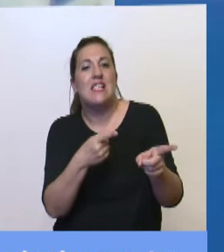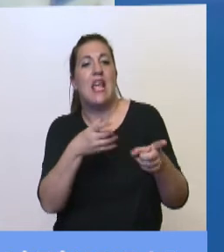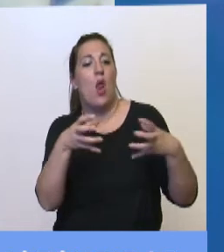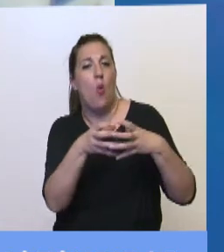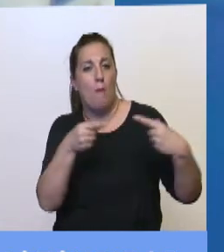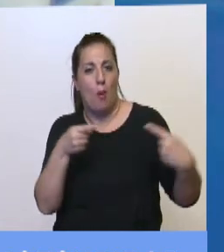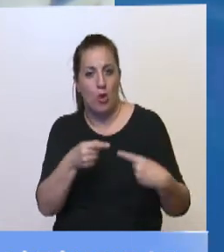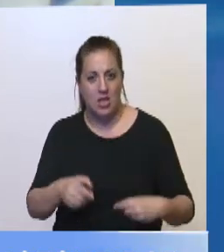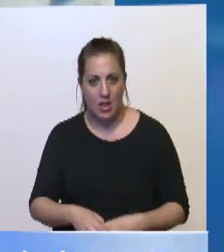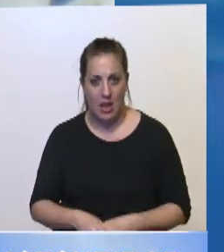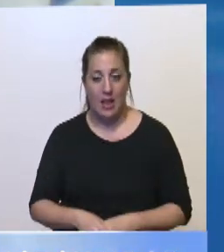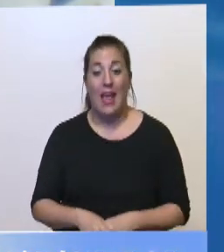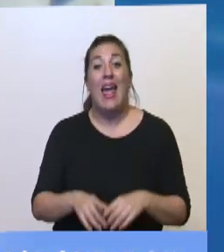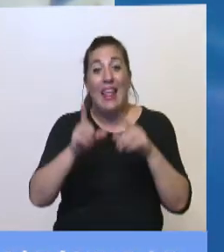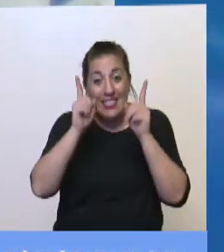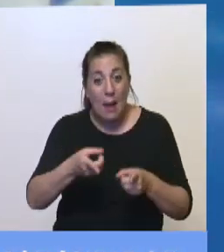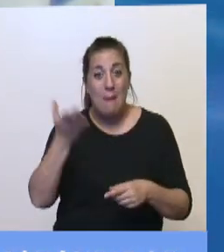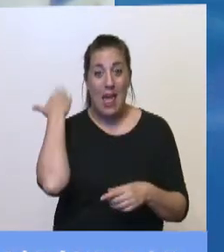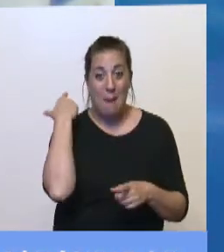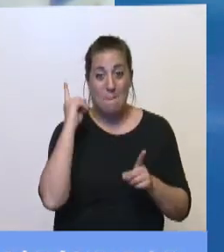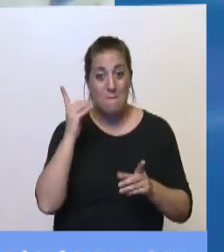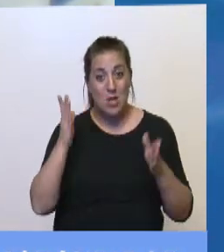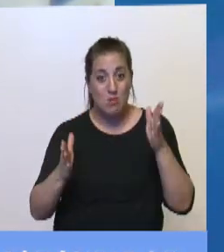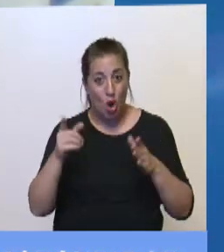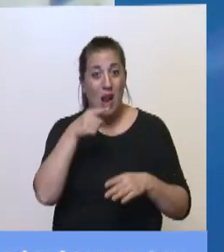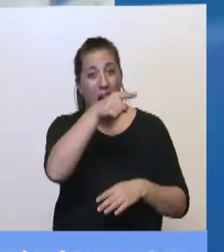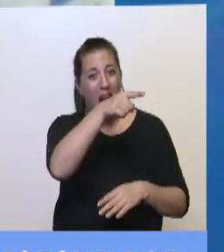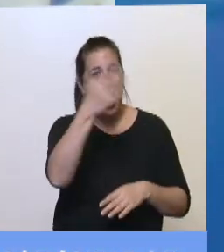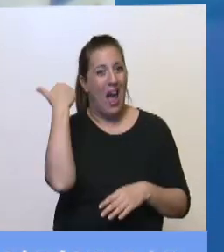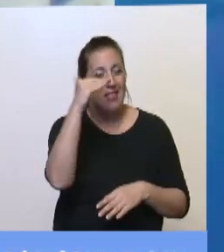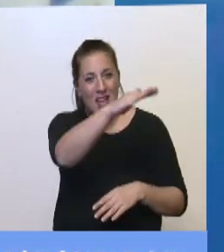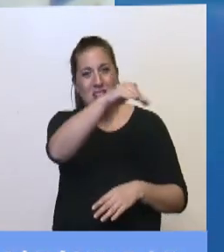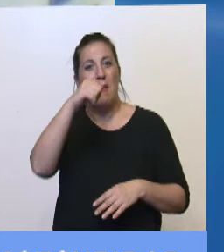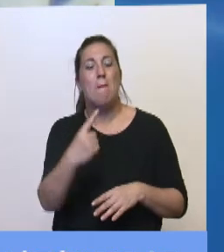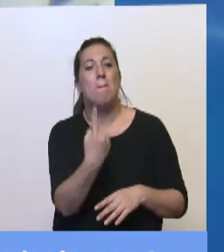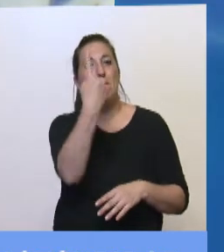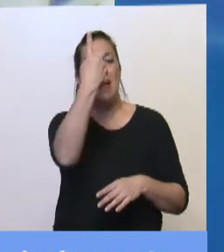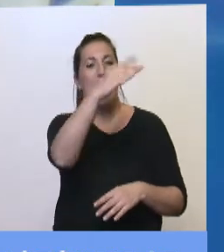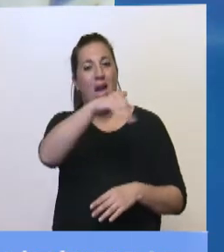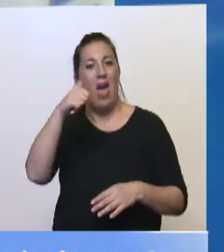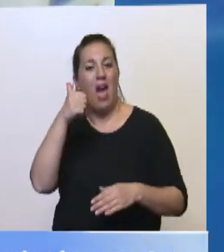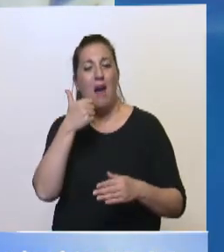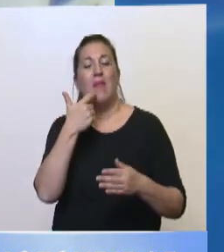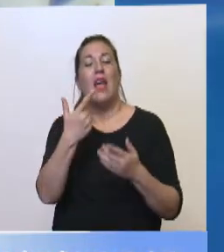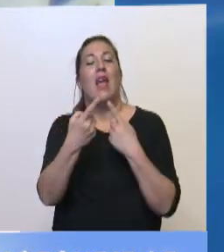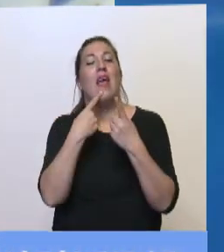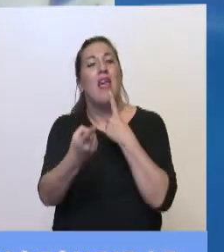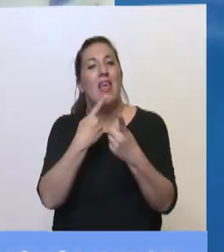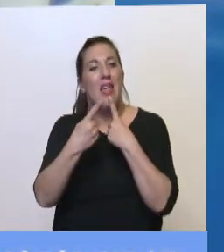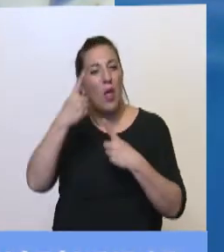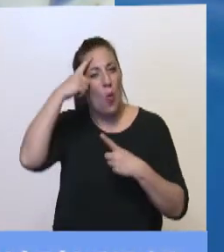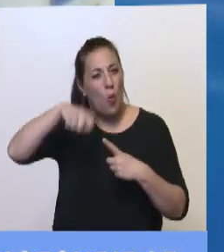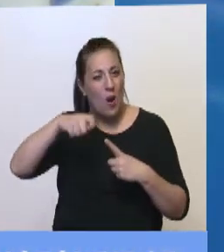opositores. También en esa época usted fue citada en la primera sentación indagatoria, ¿se acuerda? Por la causa de dólar futuro.